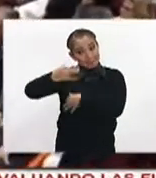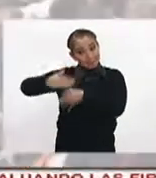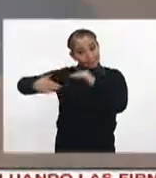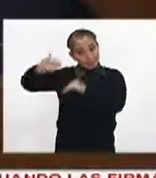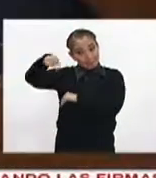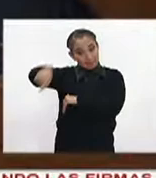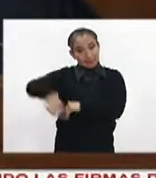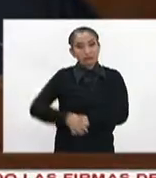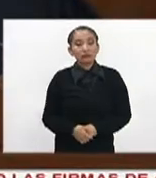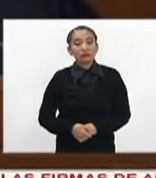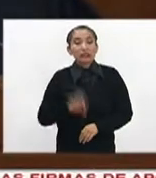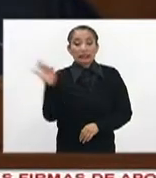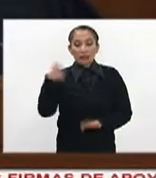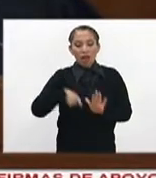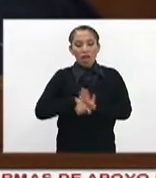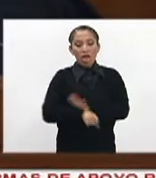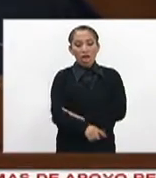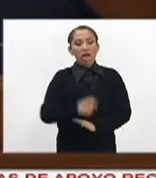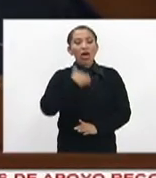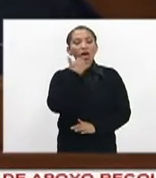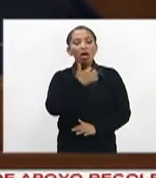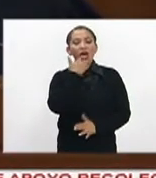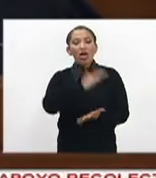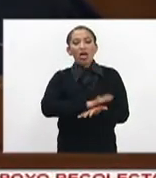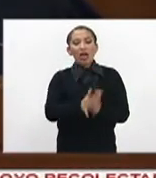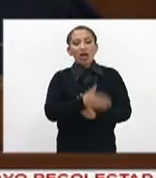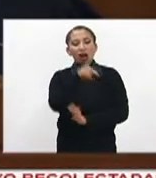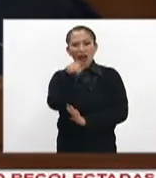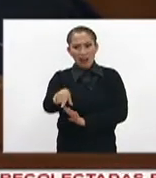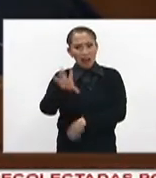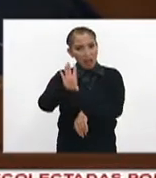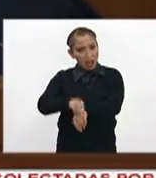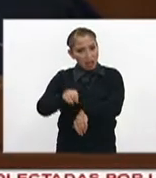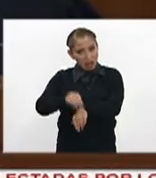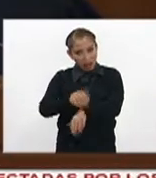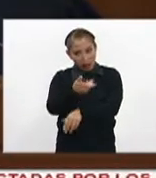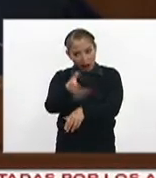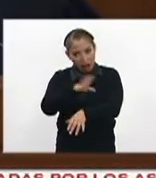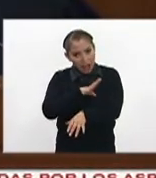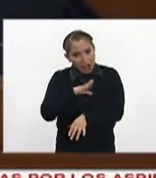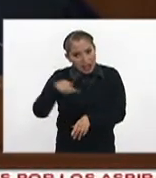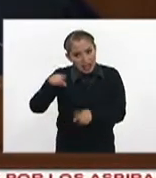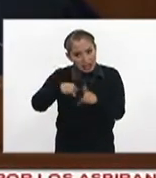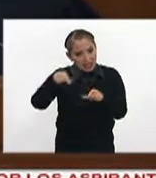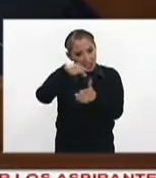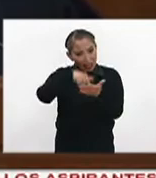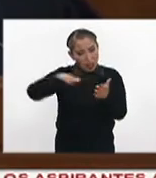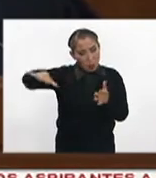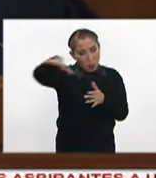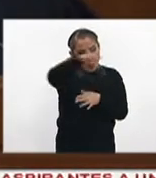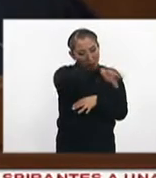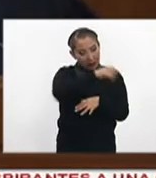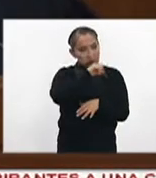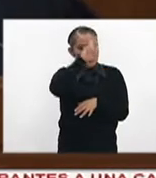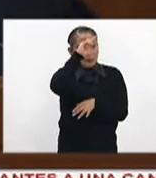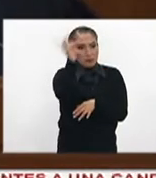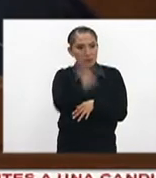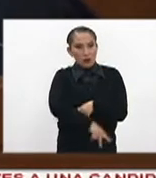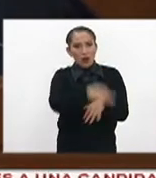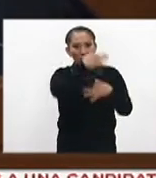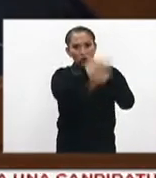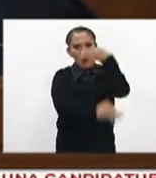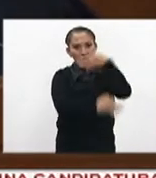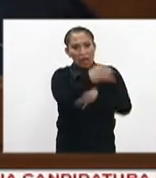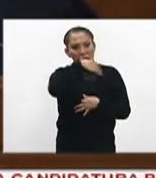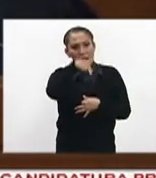Federación. Si la corrupción es ese lastre absolutamente pernicioso en cualquier ámbito, es aún más nocivo en el ejercicio de la